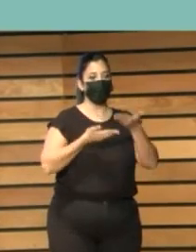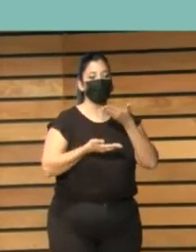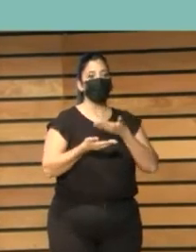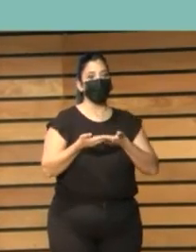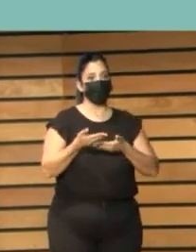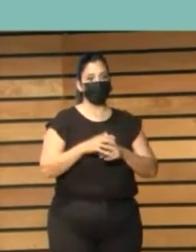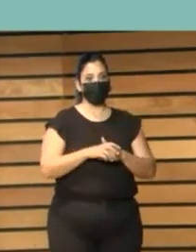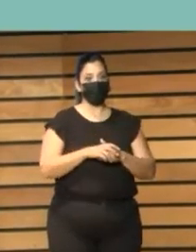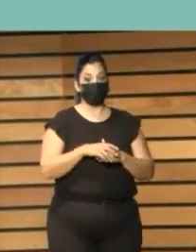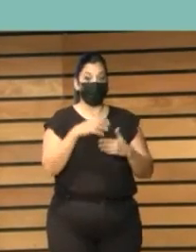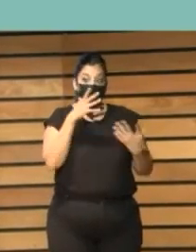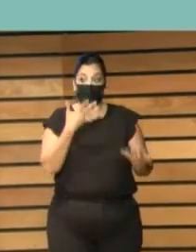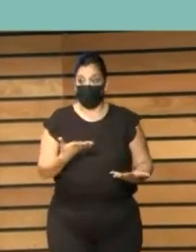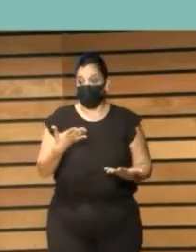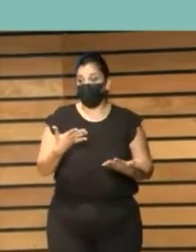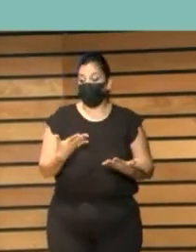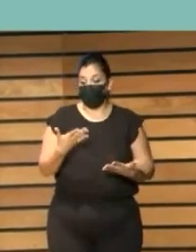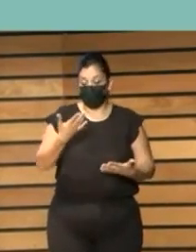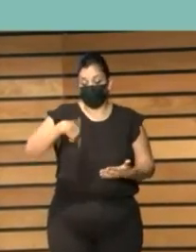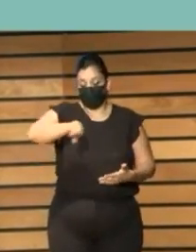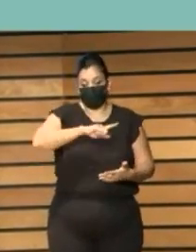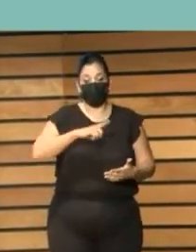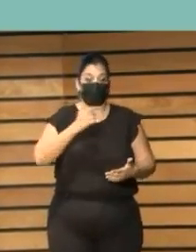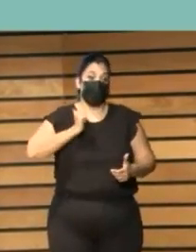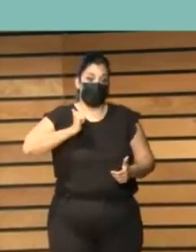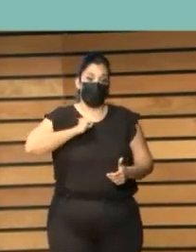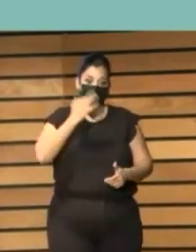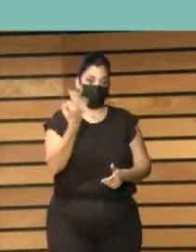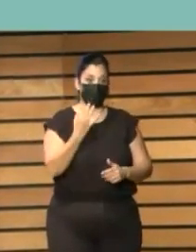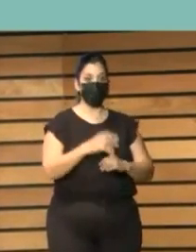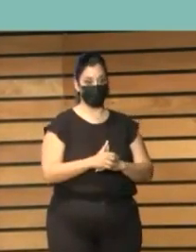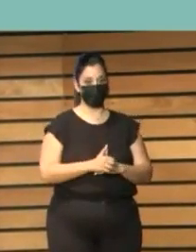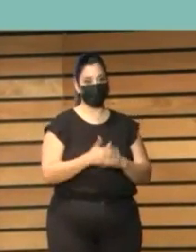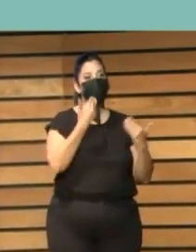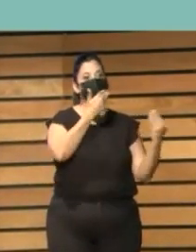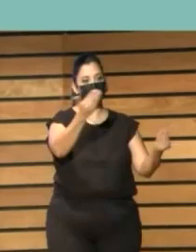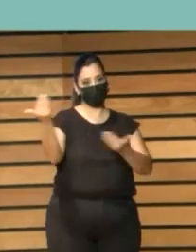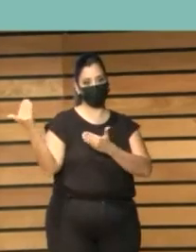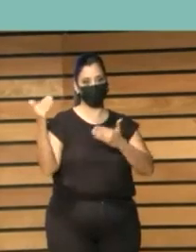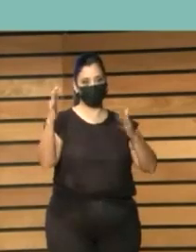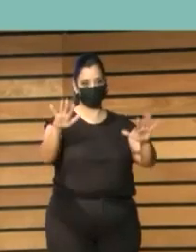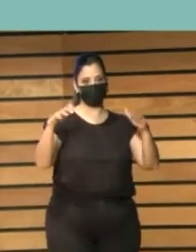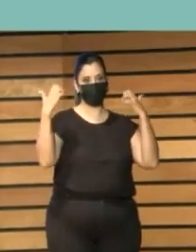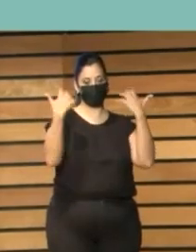en el que nos encontramos y que tenemos que aprovechar. Muchísimas gracias.